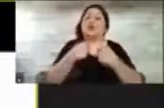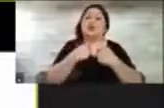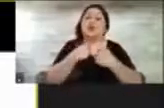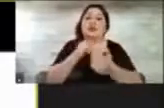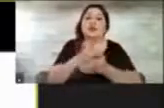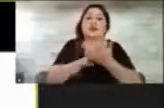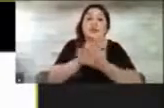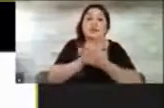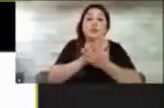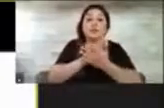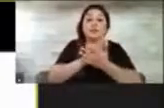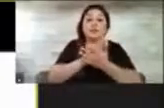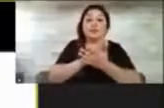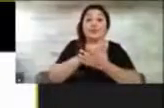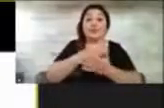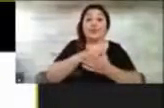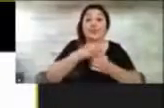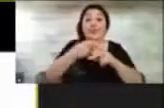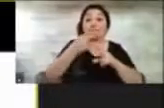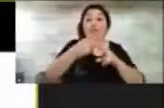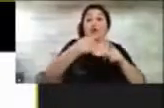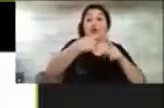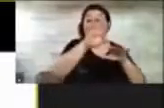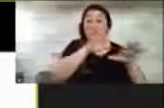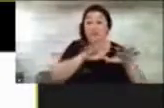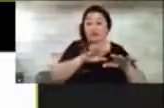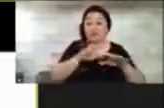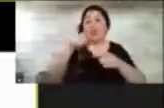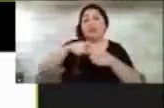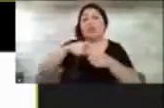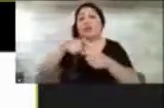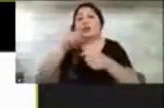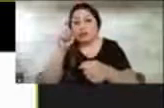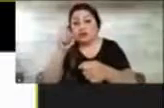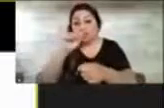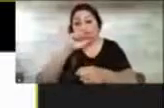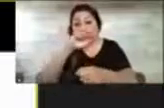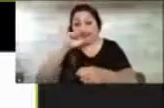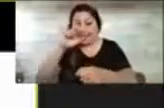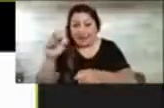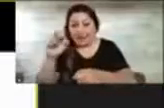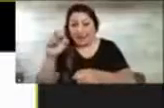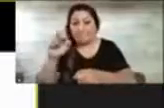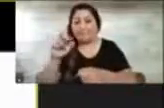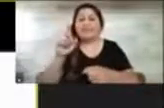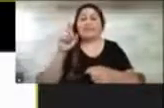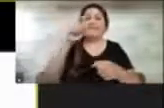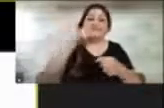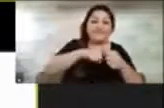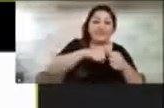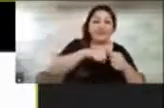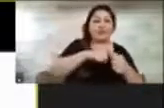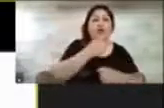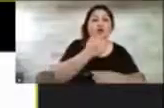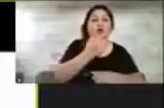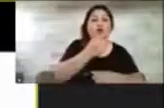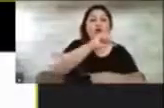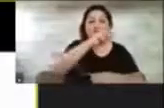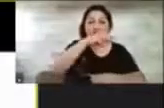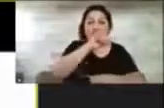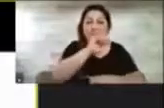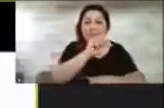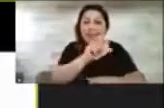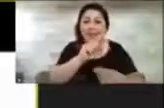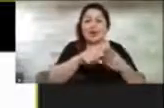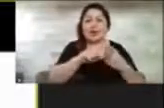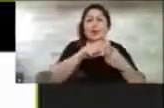volver al teléfono normal. Puedo también conectar a la red Wi-Fi para que mi mamá esté conectada todo el tiempo. Puedo vincular